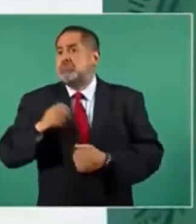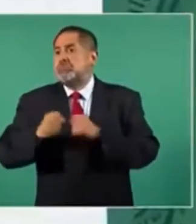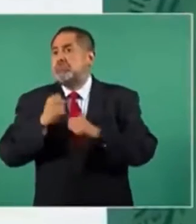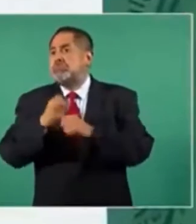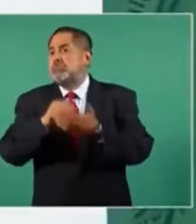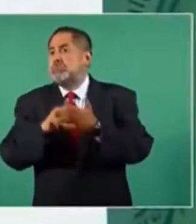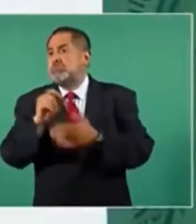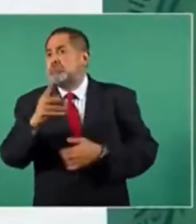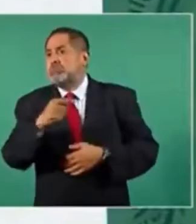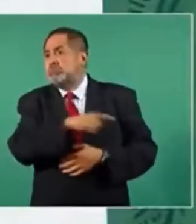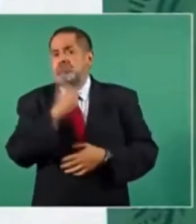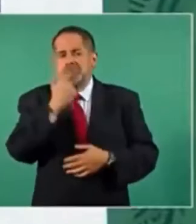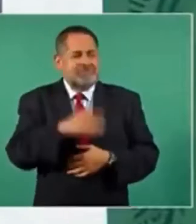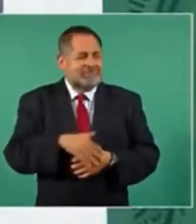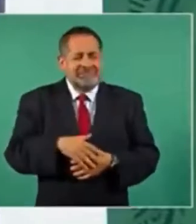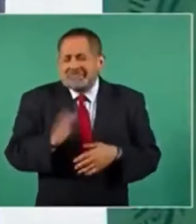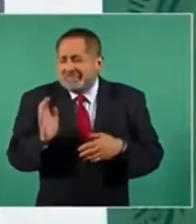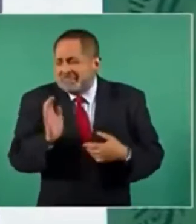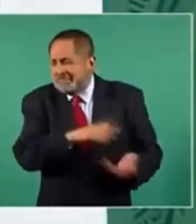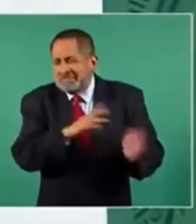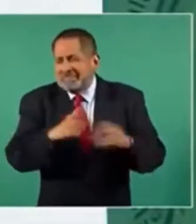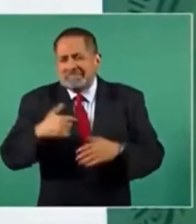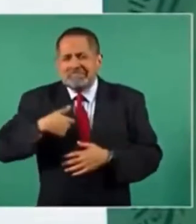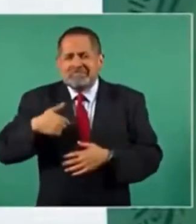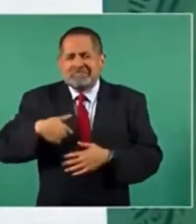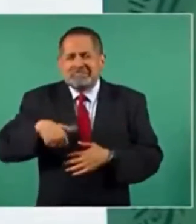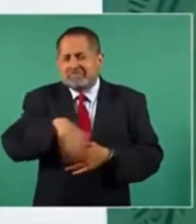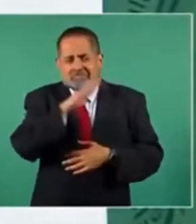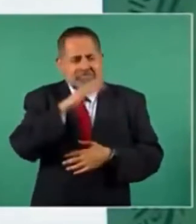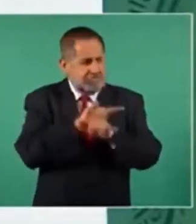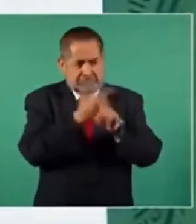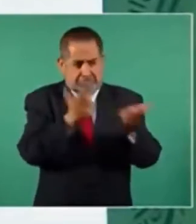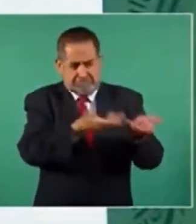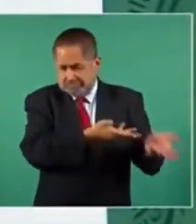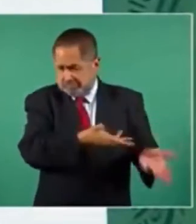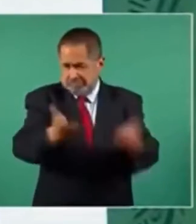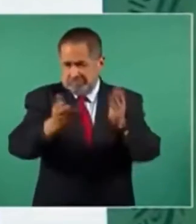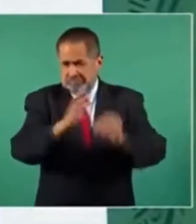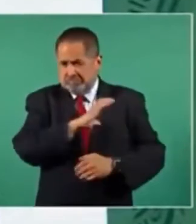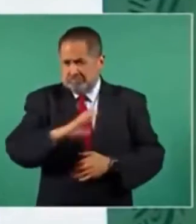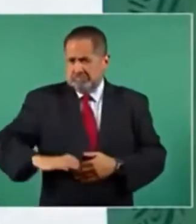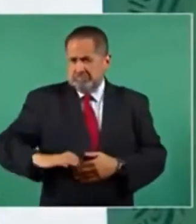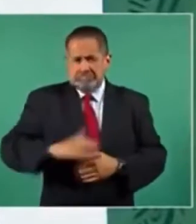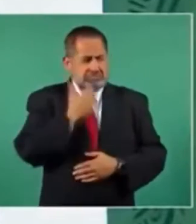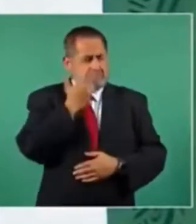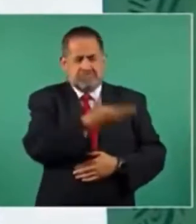No, yo no le impido a nadie que sea candidato.